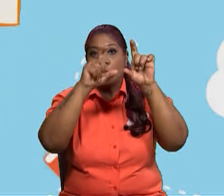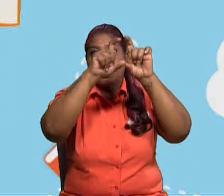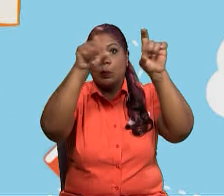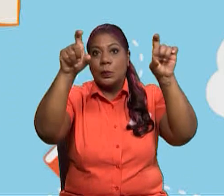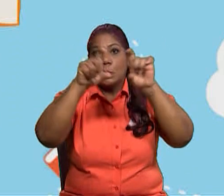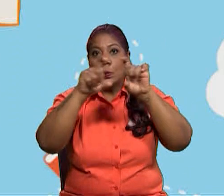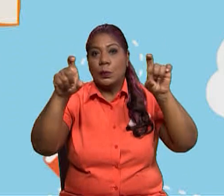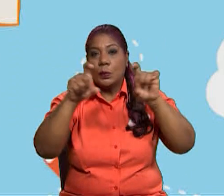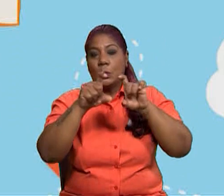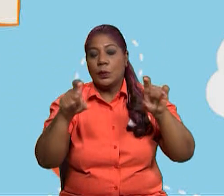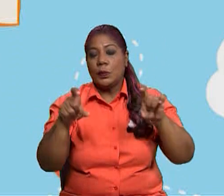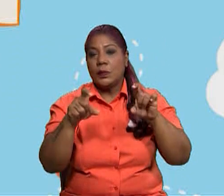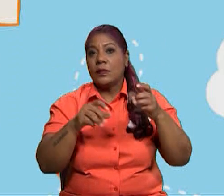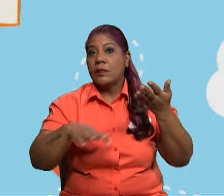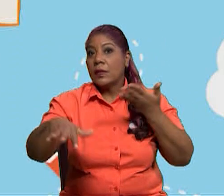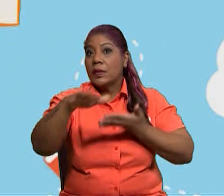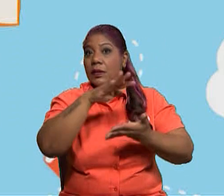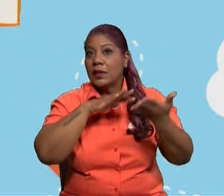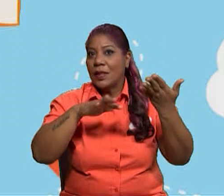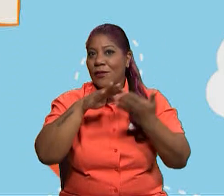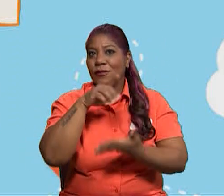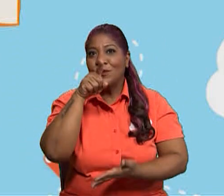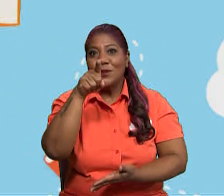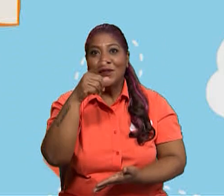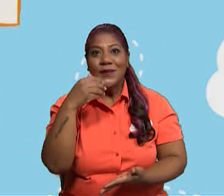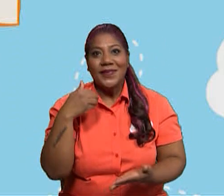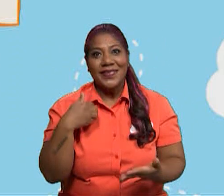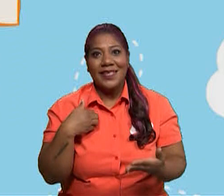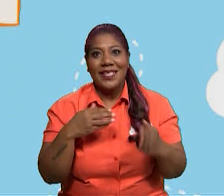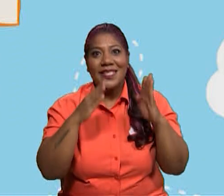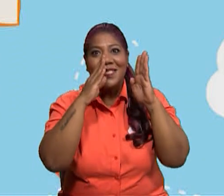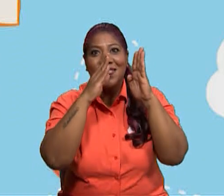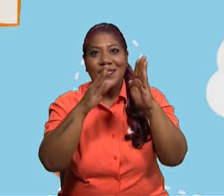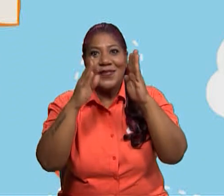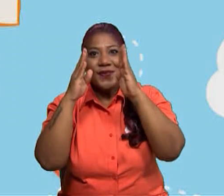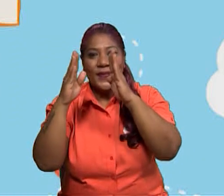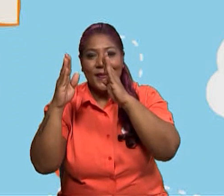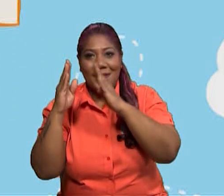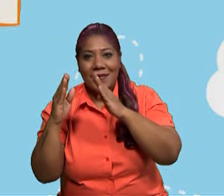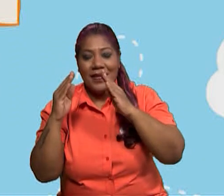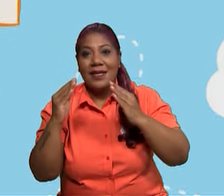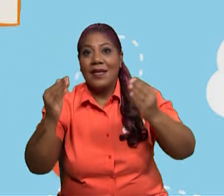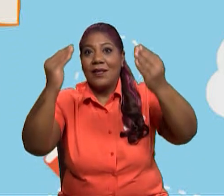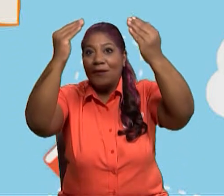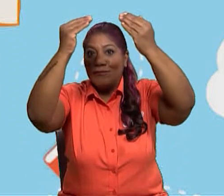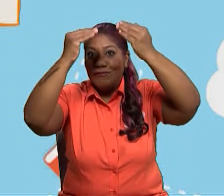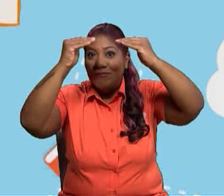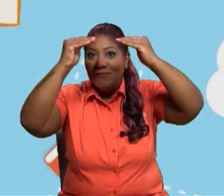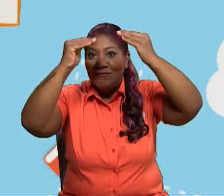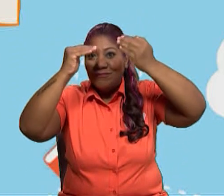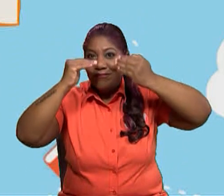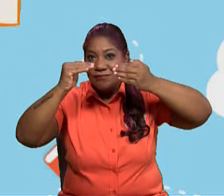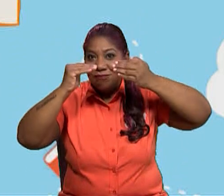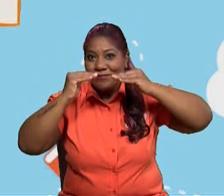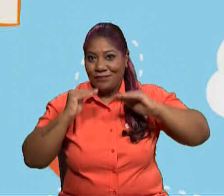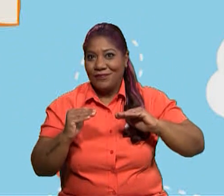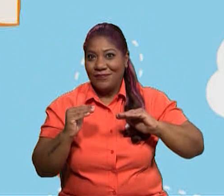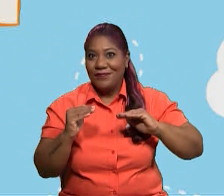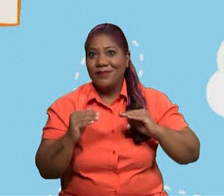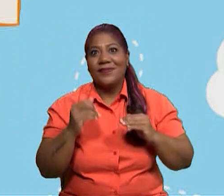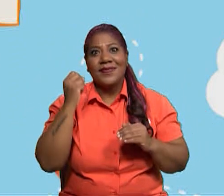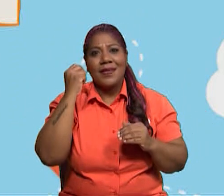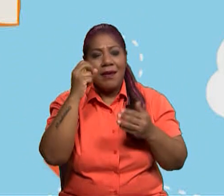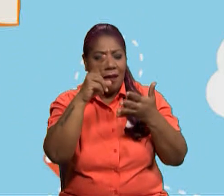son varios, estos son depredadores de varios tamaños. Algunos viven en agua salada y otros en agua